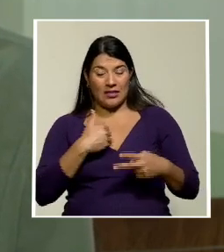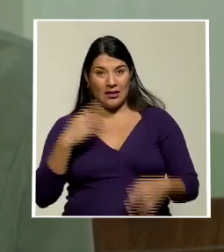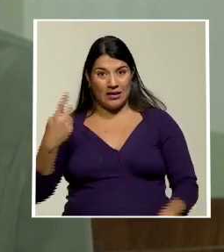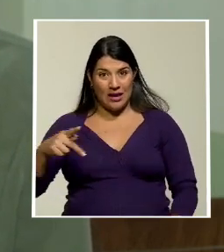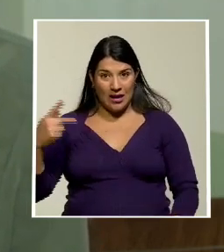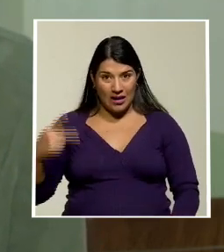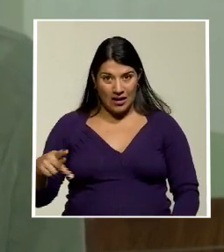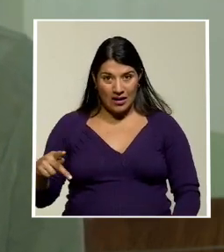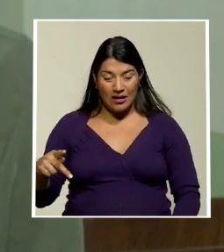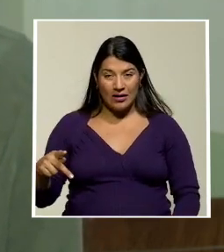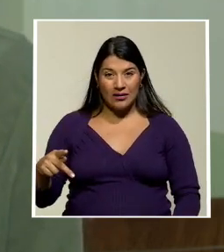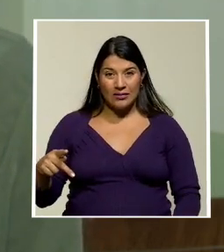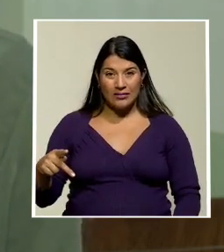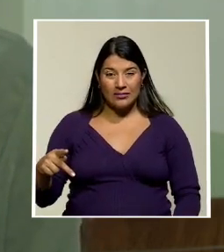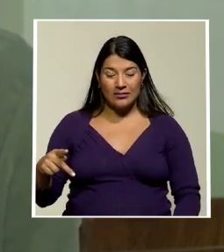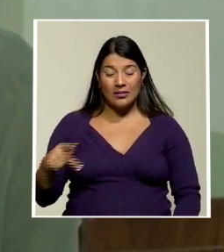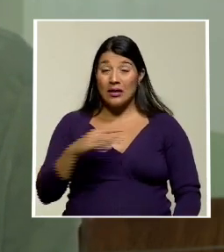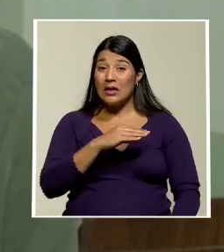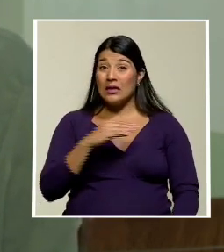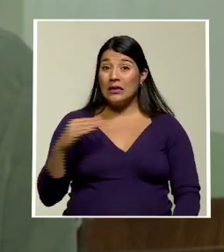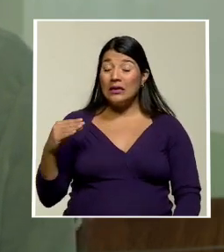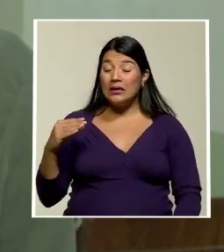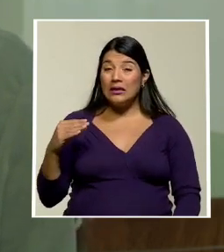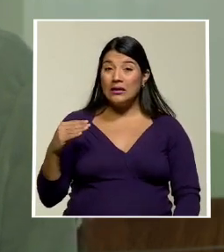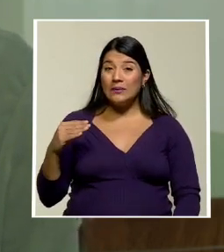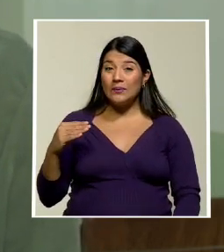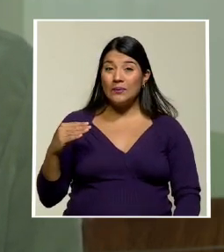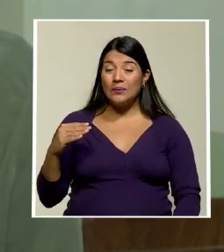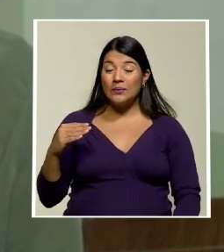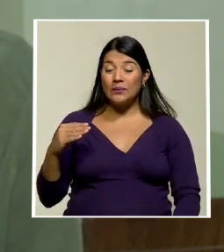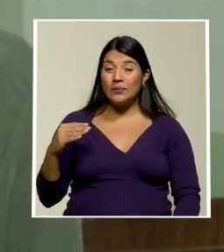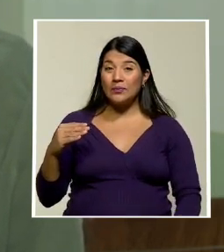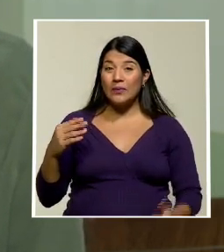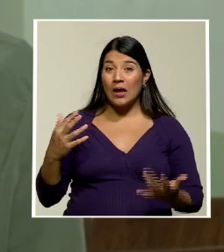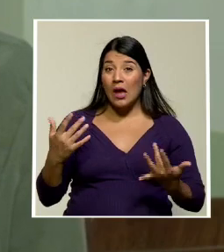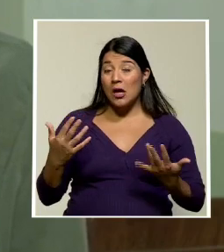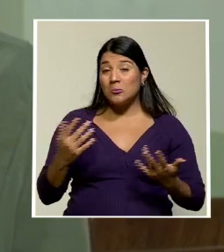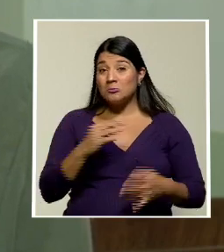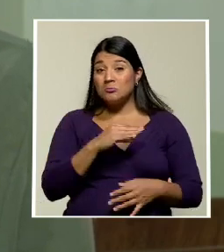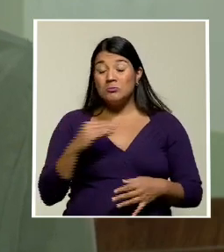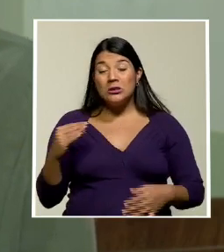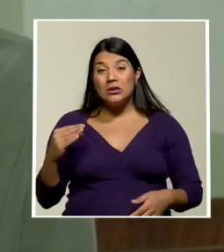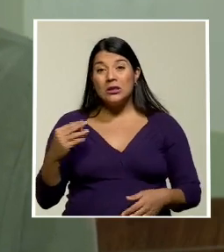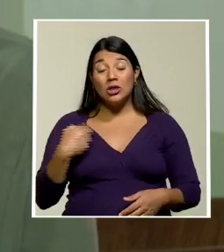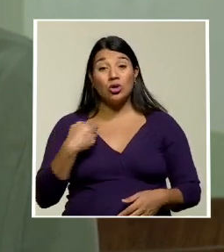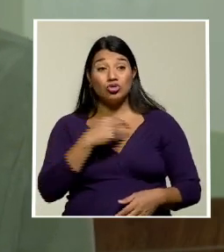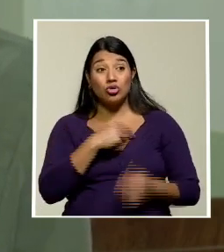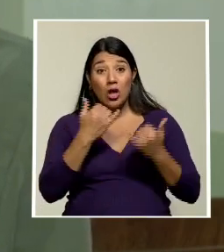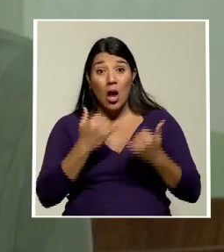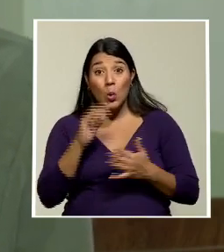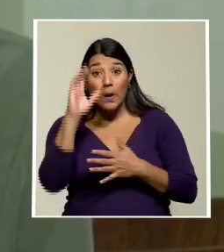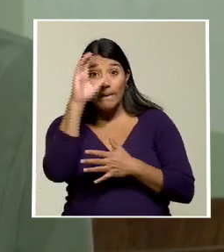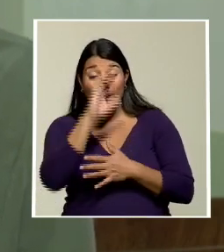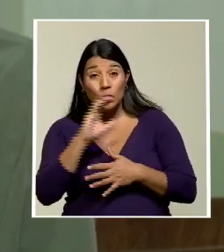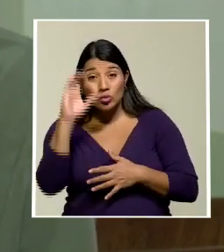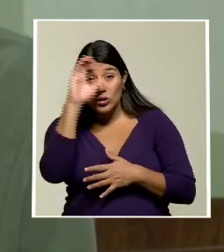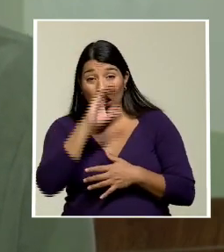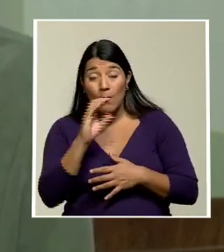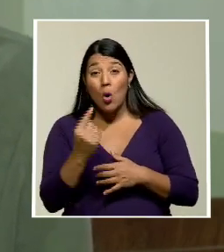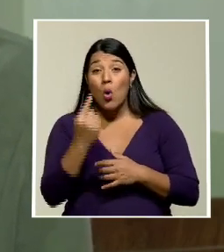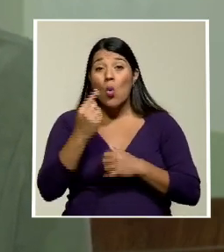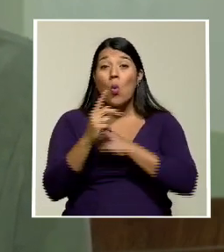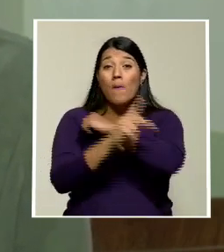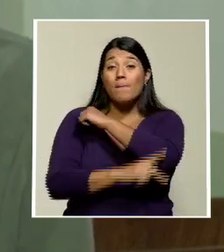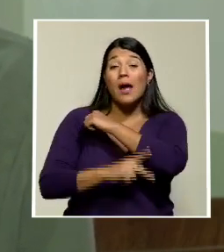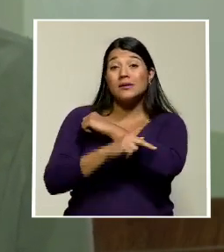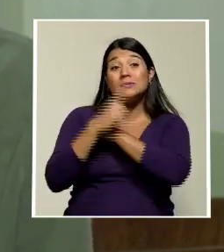y nosotros estamos buscando un país donde